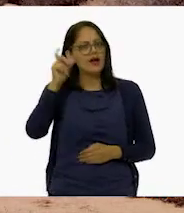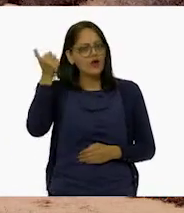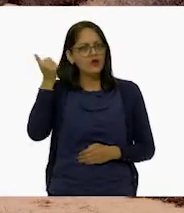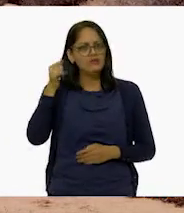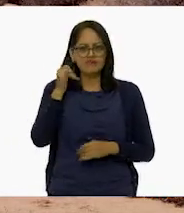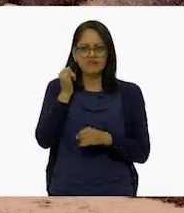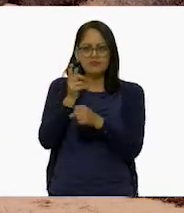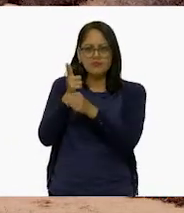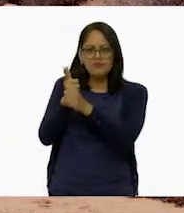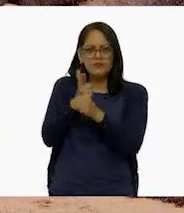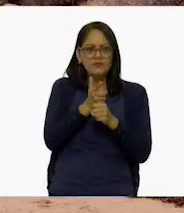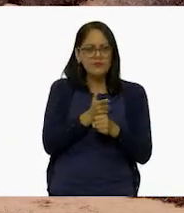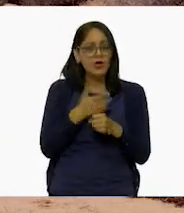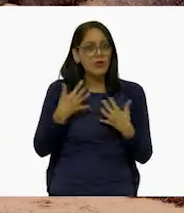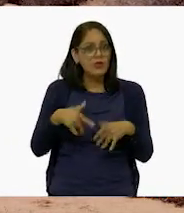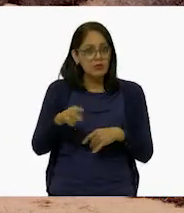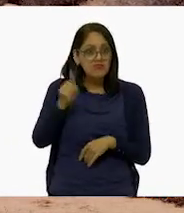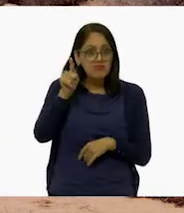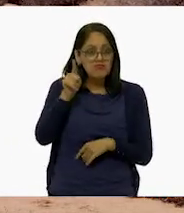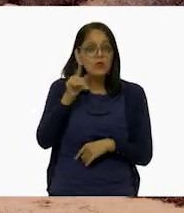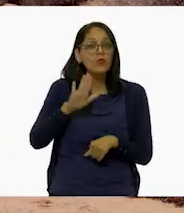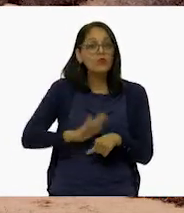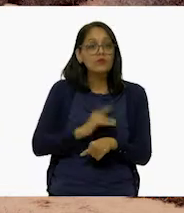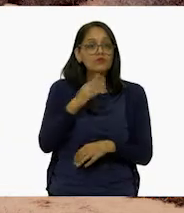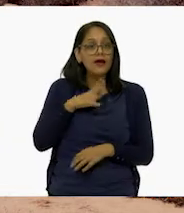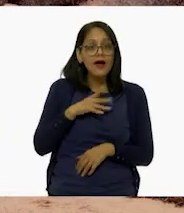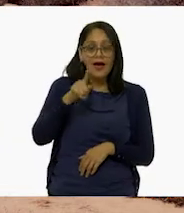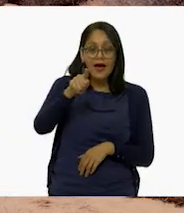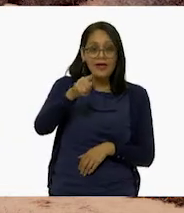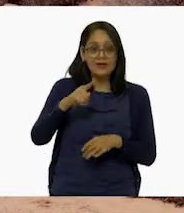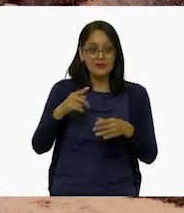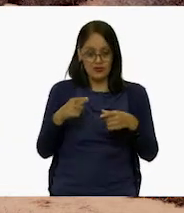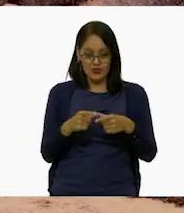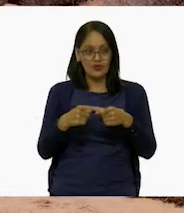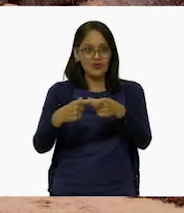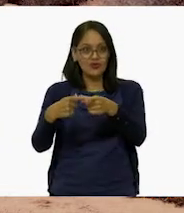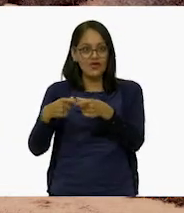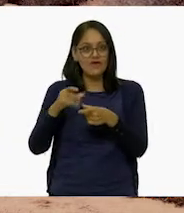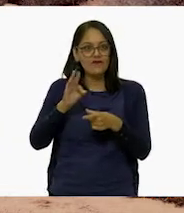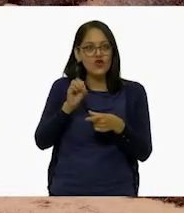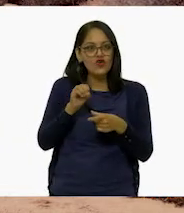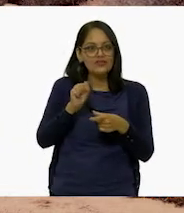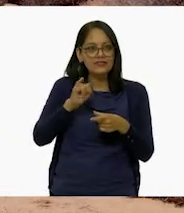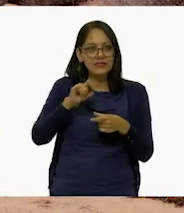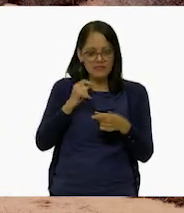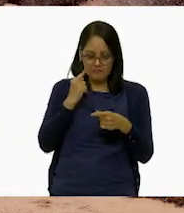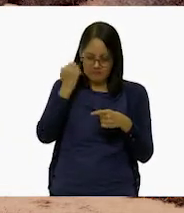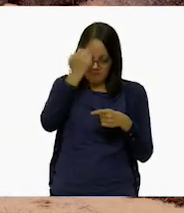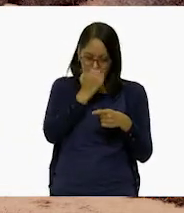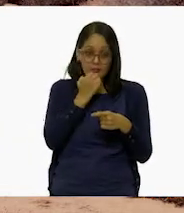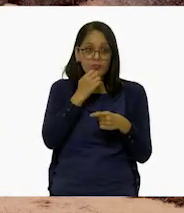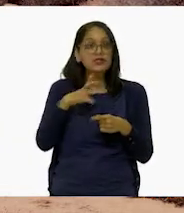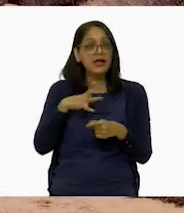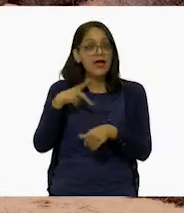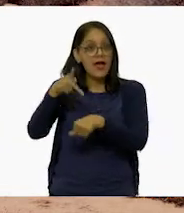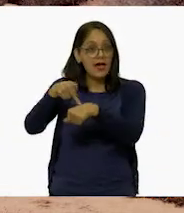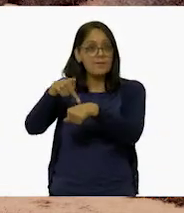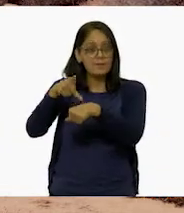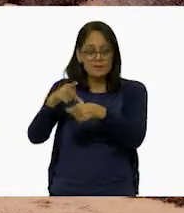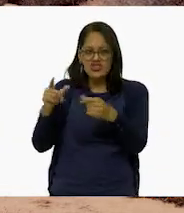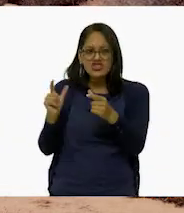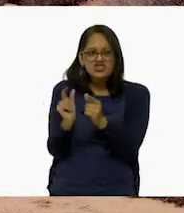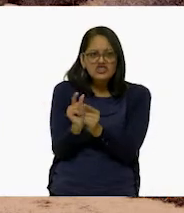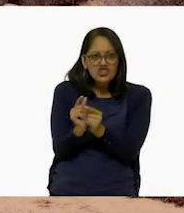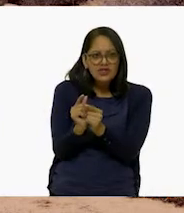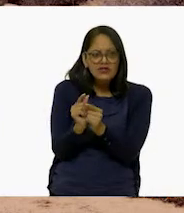particulares, muy, muy particulares, porque hay muchos fósiles. Ya los estuve observando y también hay unas rocas pequeñas, pero